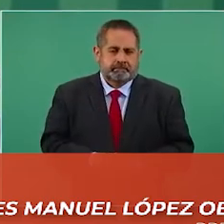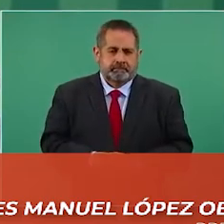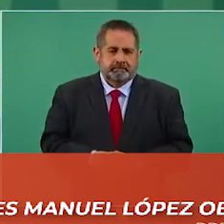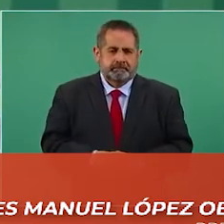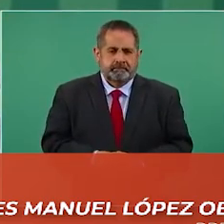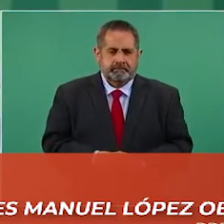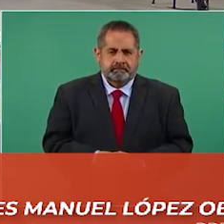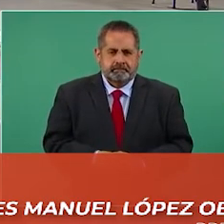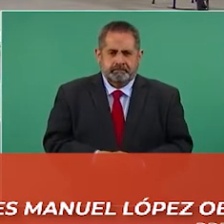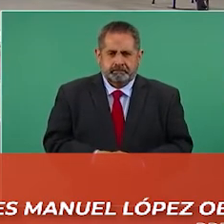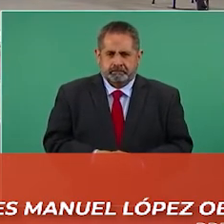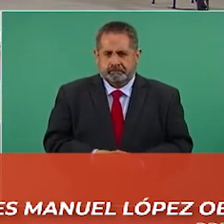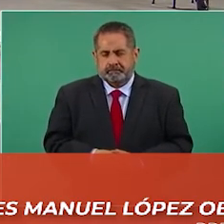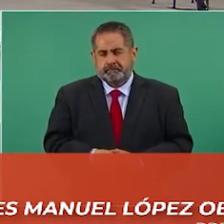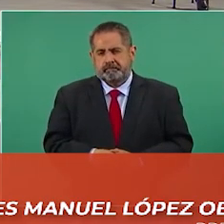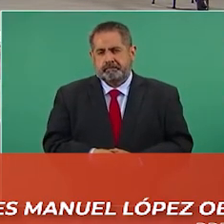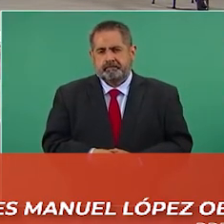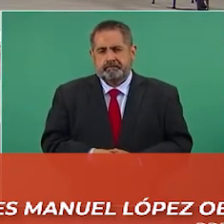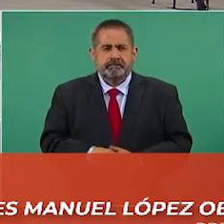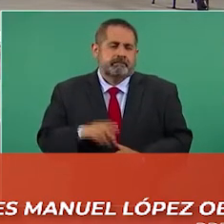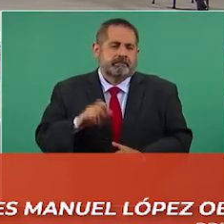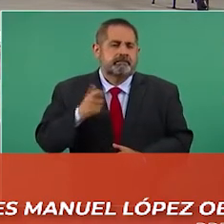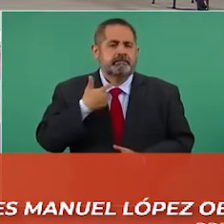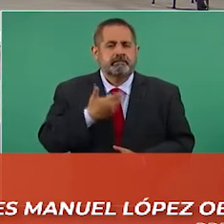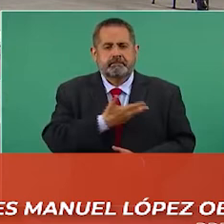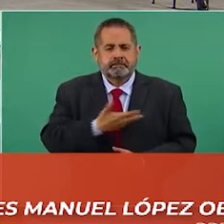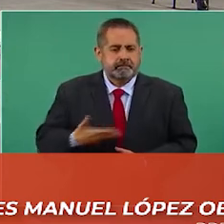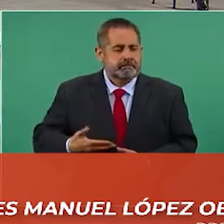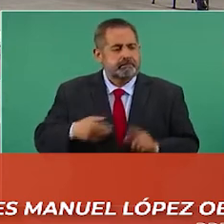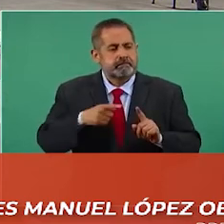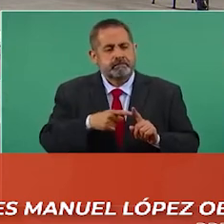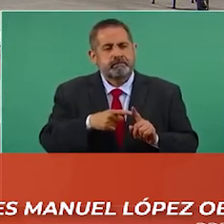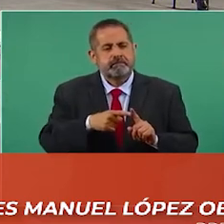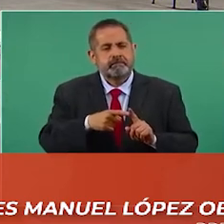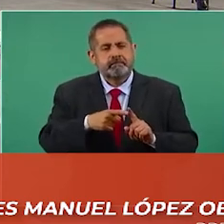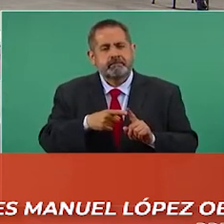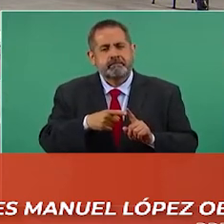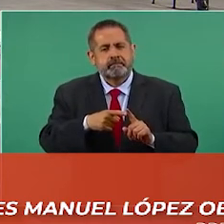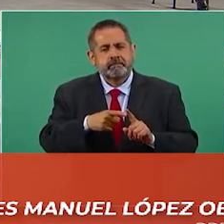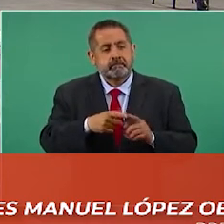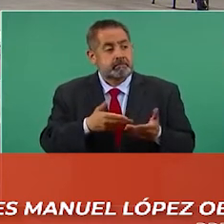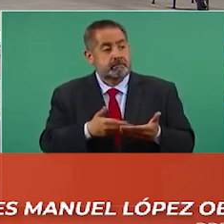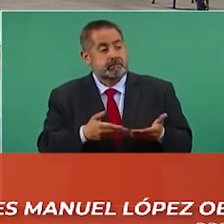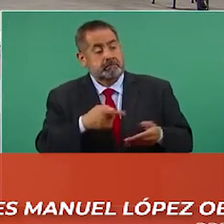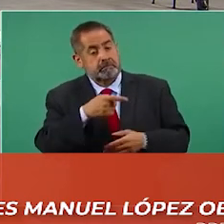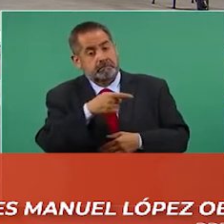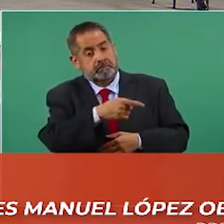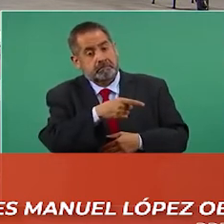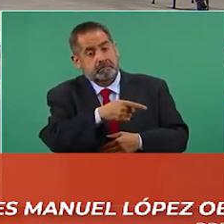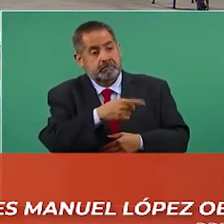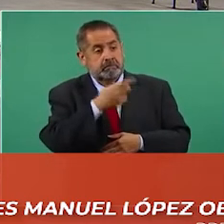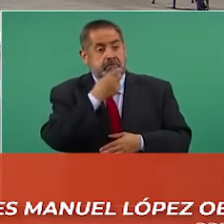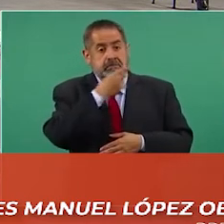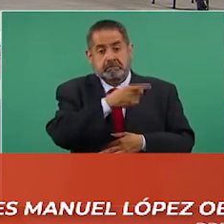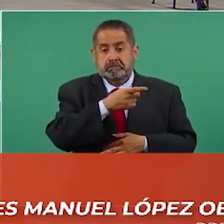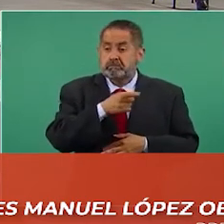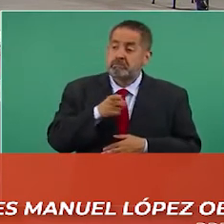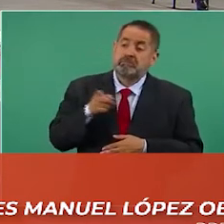Estaba el presidente que ahora dice que nosotros